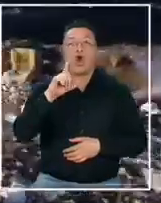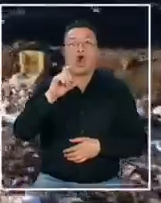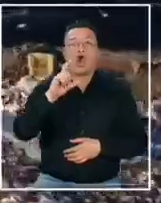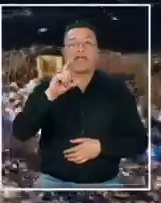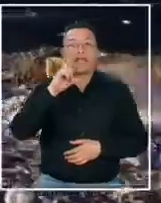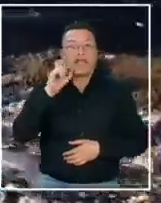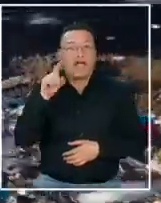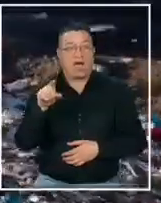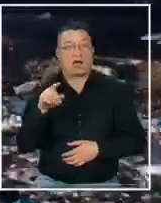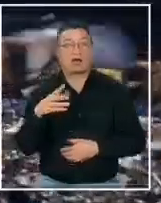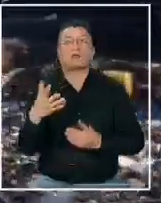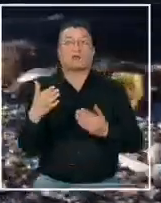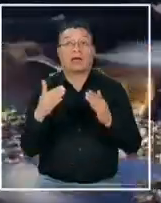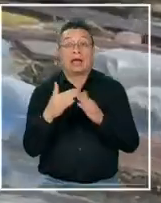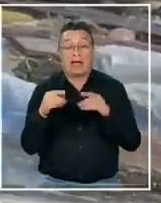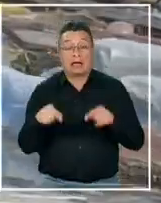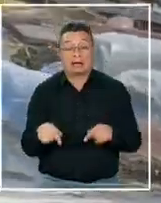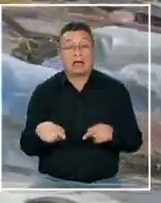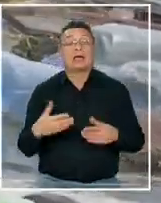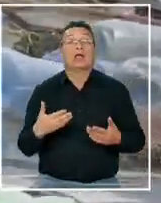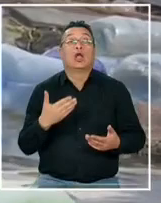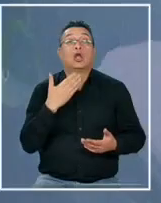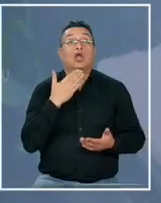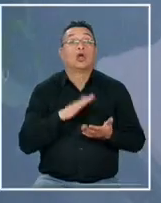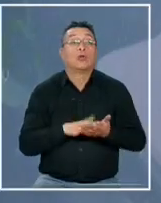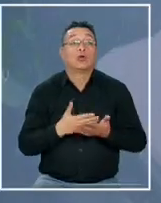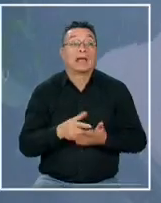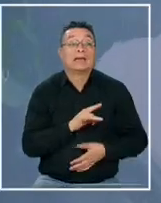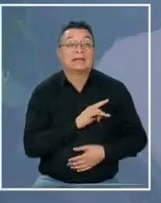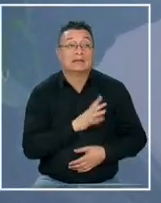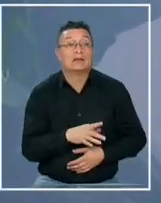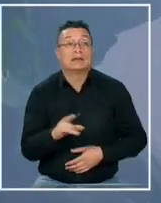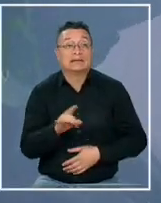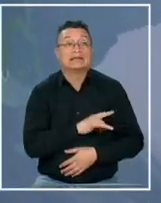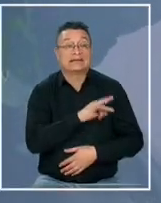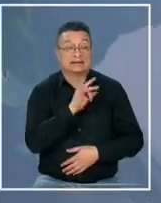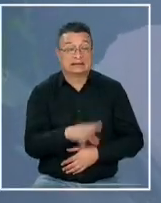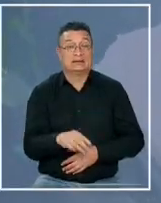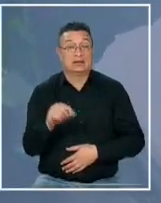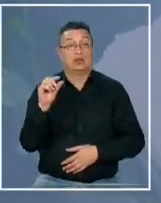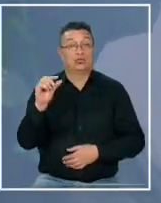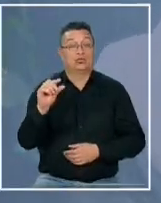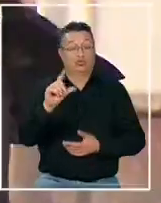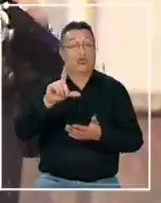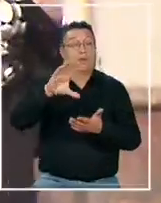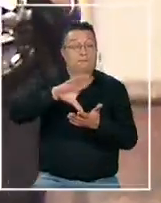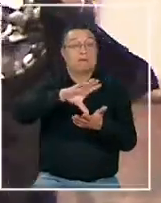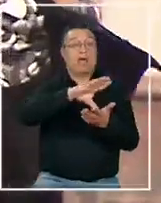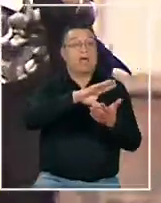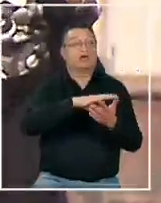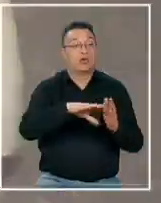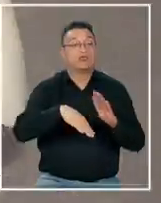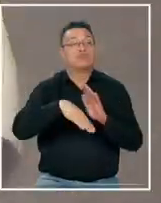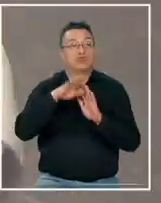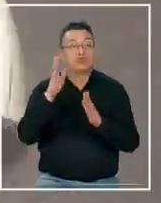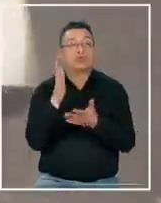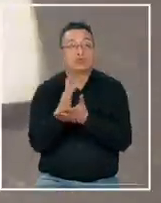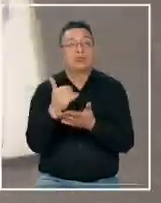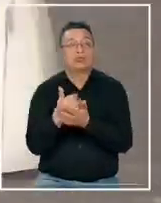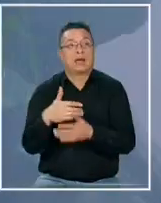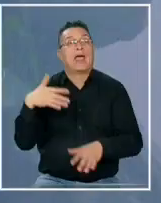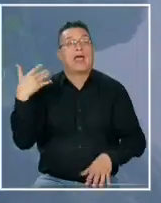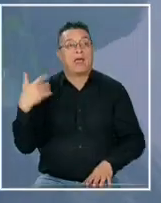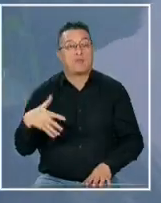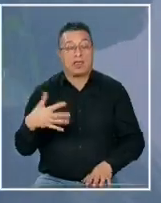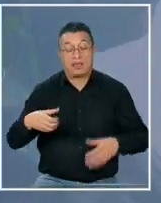¿cómo andamos por casa? es la pregunta de rigor Chile ha sido uno de los pocos países que ha tomado varias medidas importantes